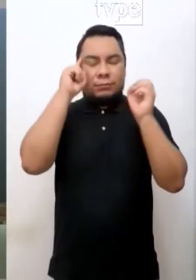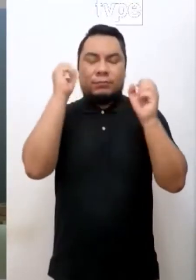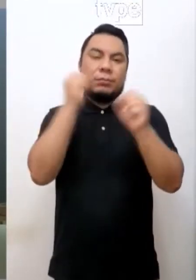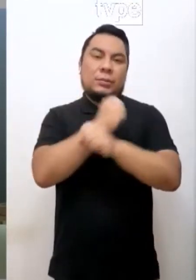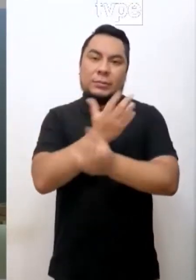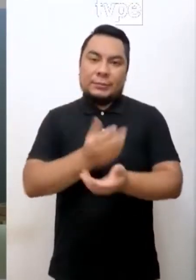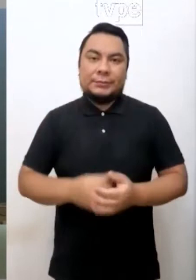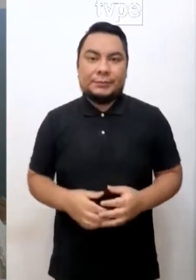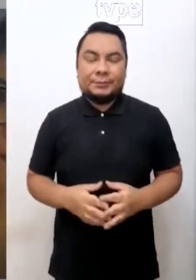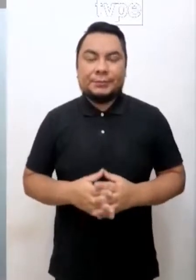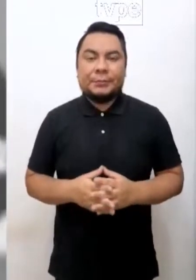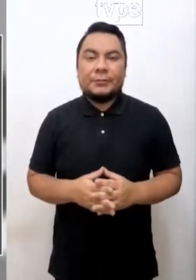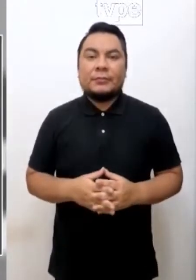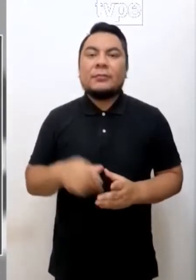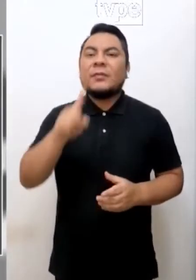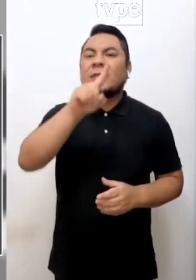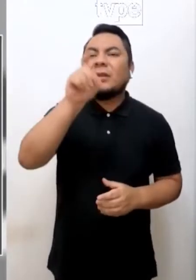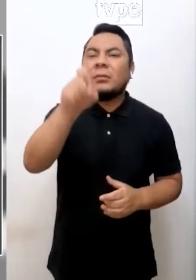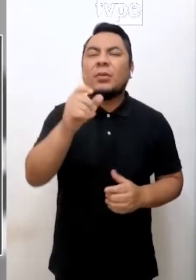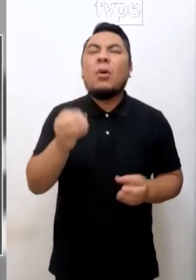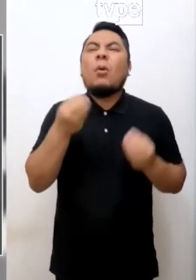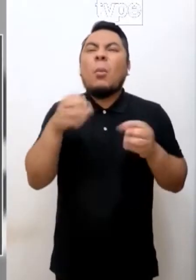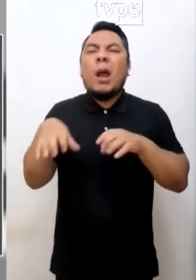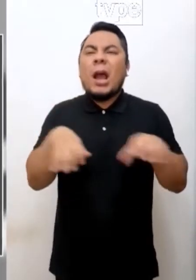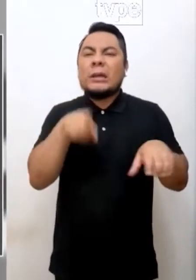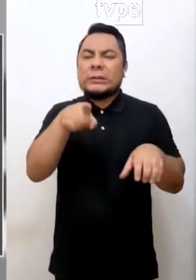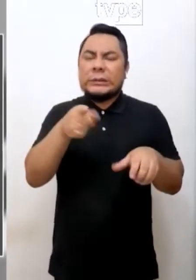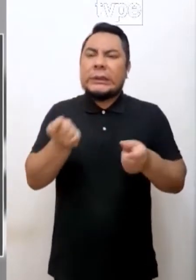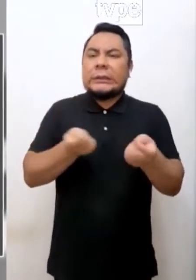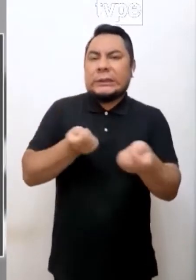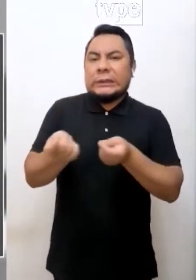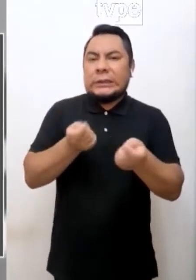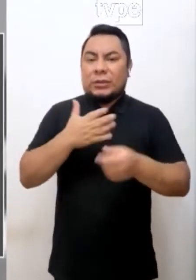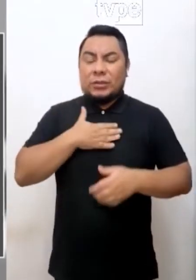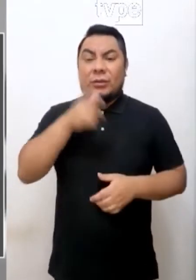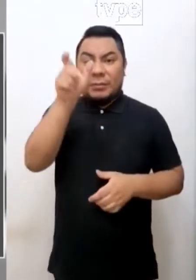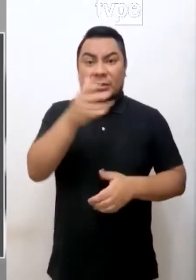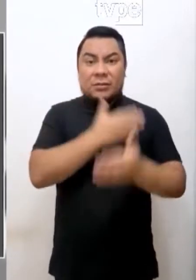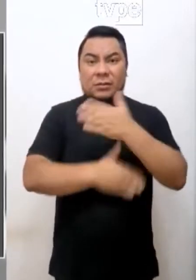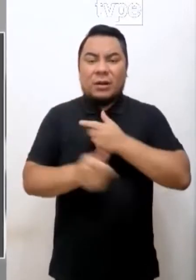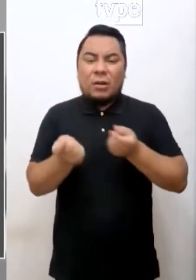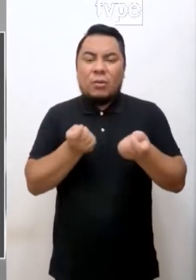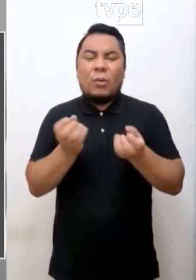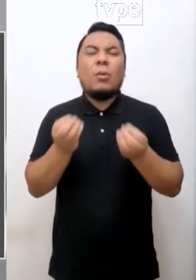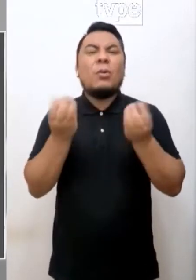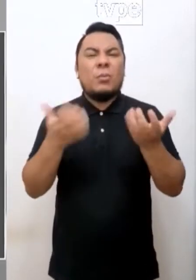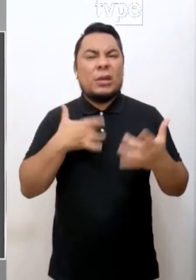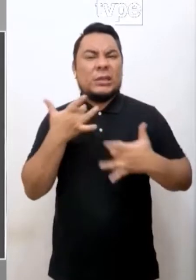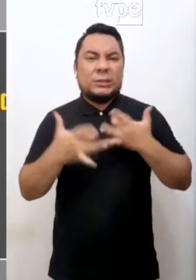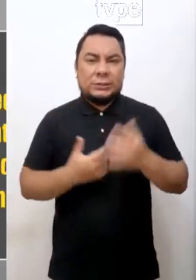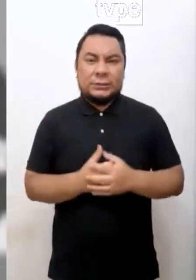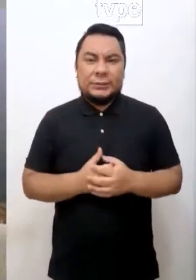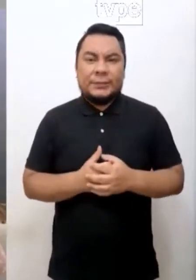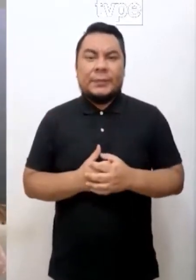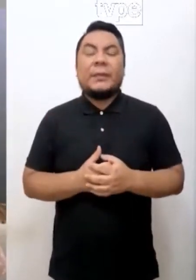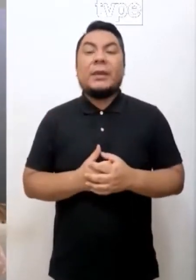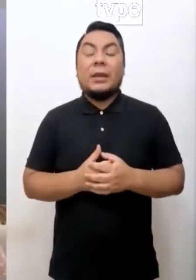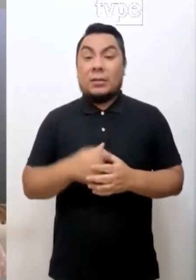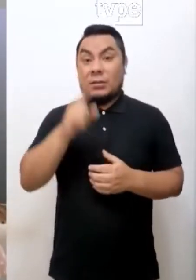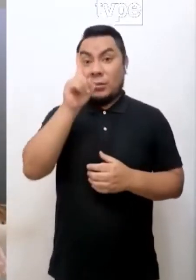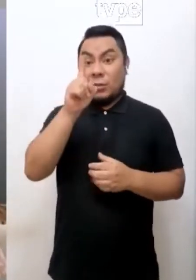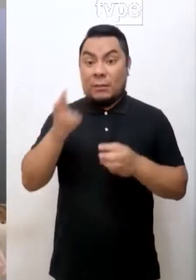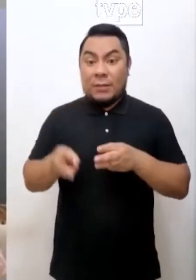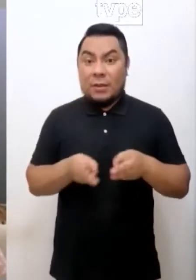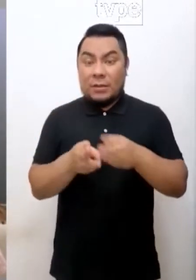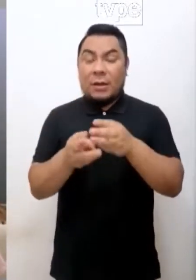ansiedad específicamente. ¿Qué puedo hacer para lidiar con la ansiedad si soy una persona con discapacidad? Una de